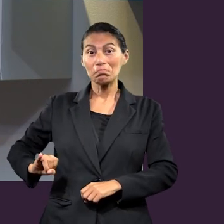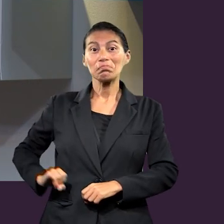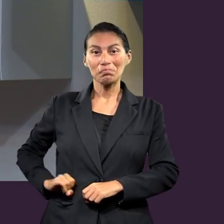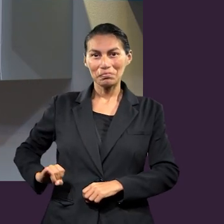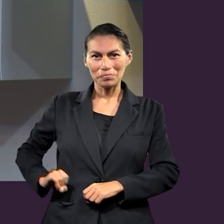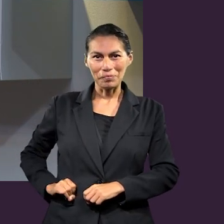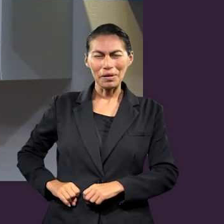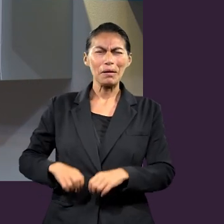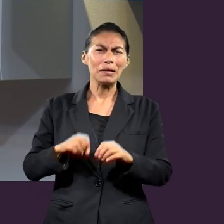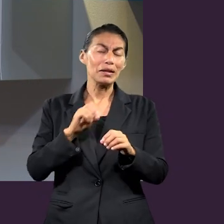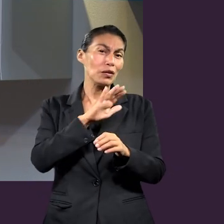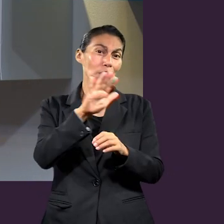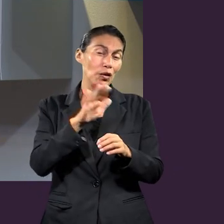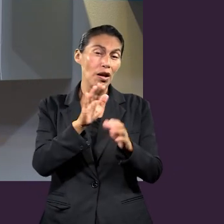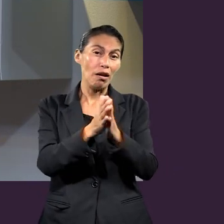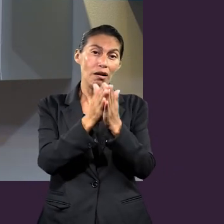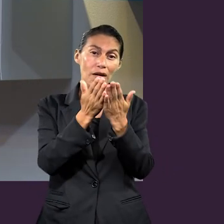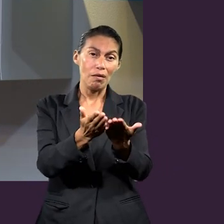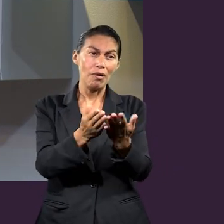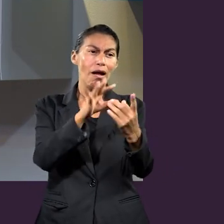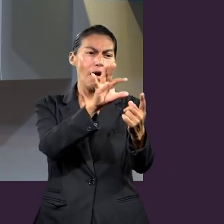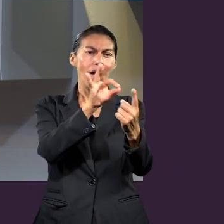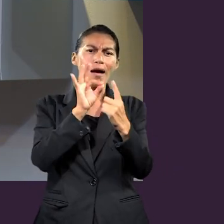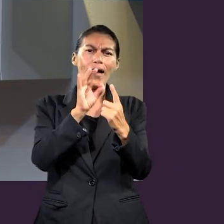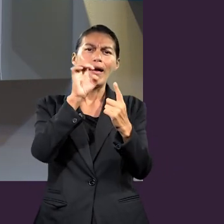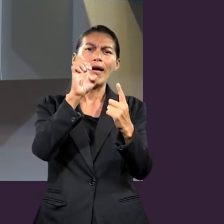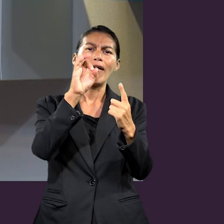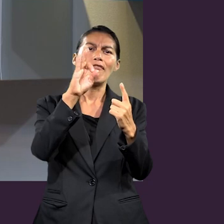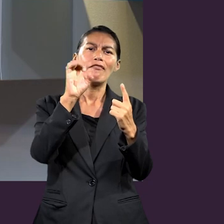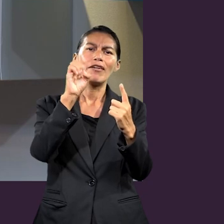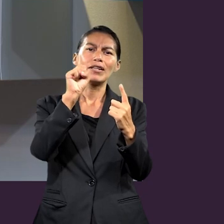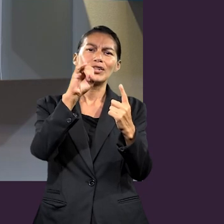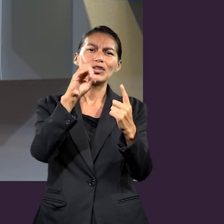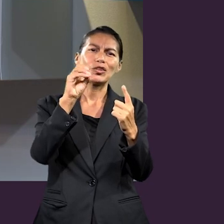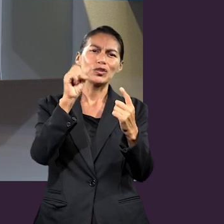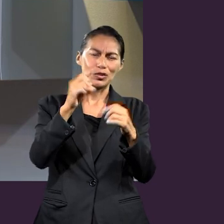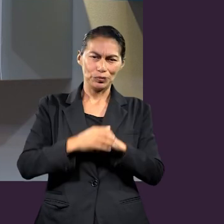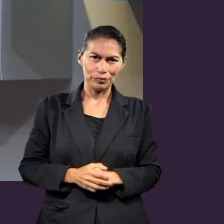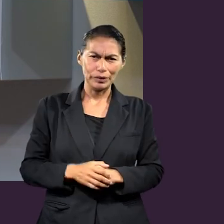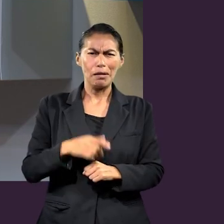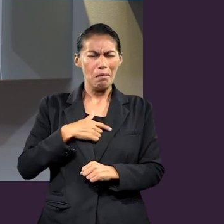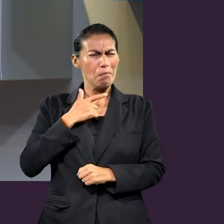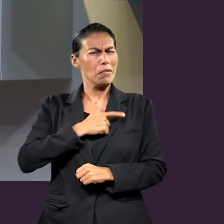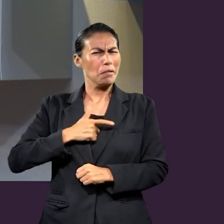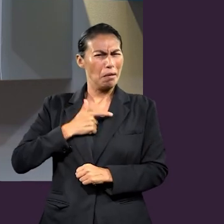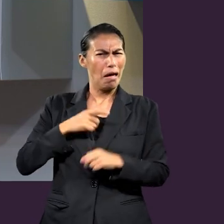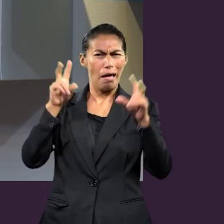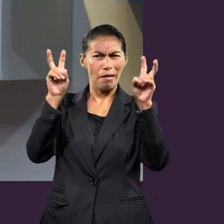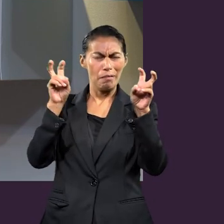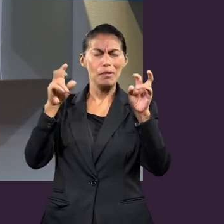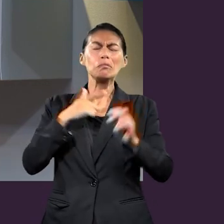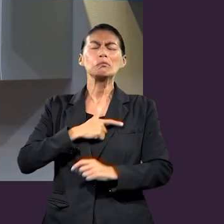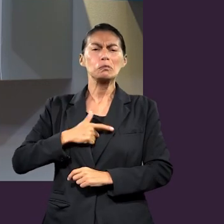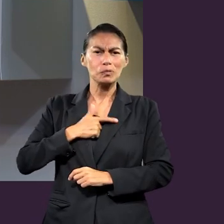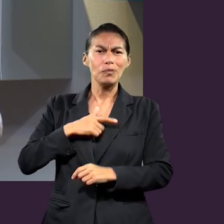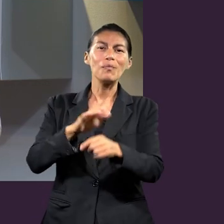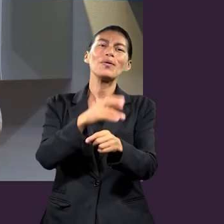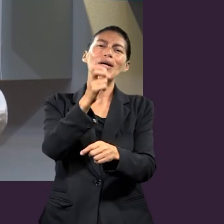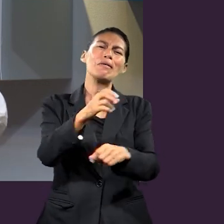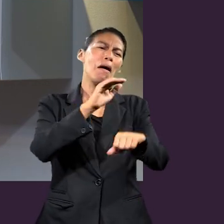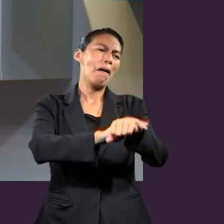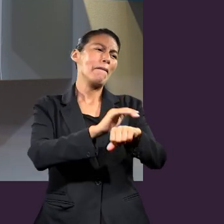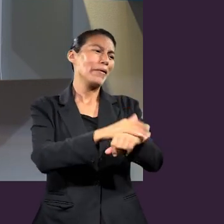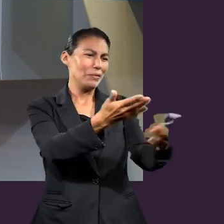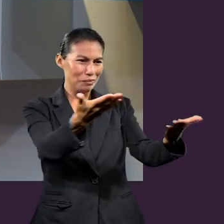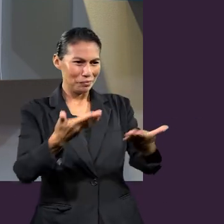interesantes, específicamente del libro de Efesios. Y hoy me encanta el tema al cual vamos a tratar. Para eso